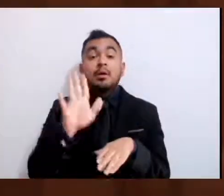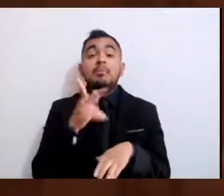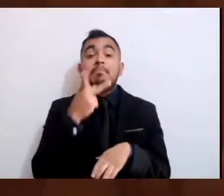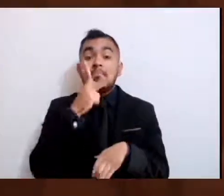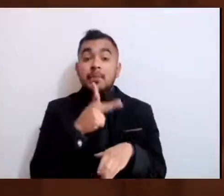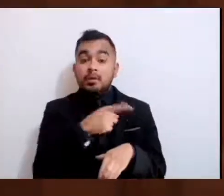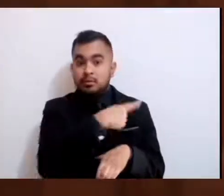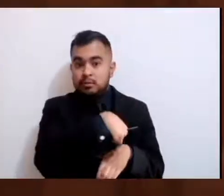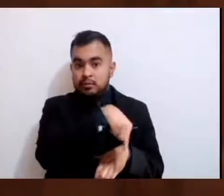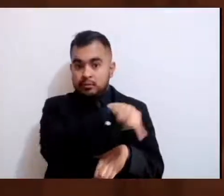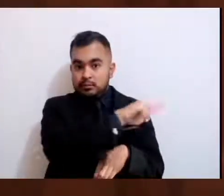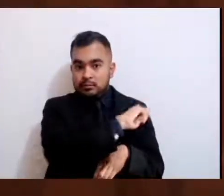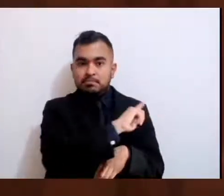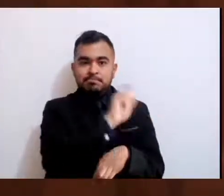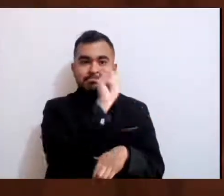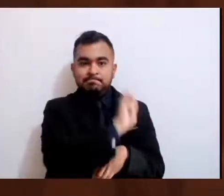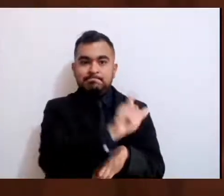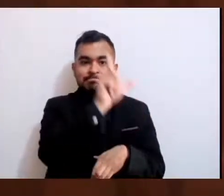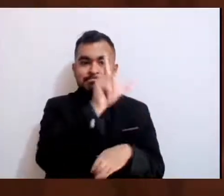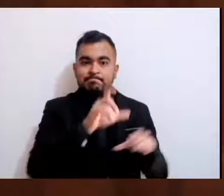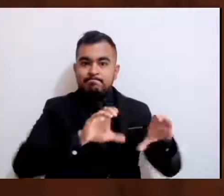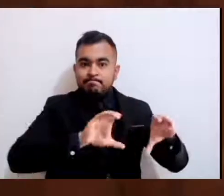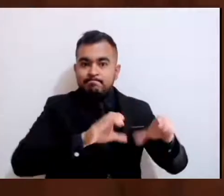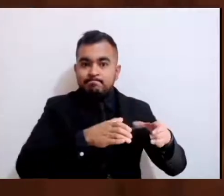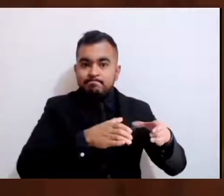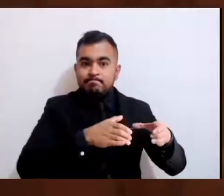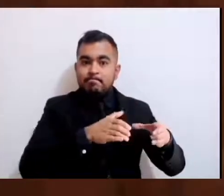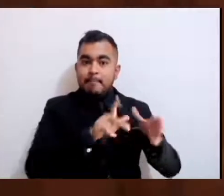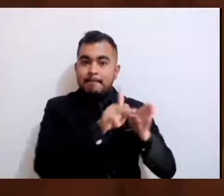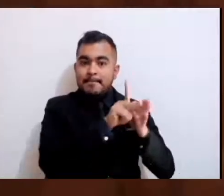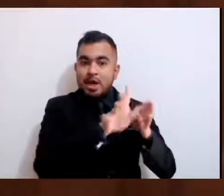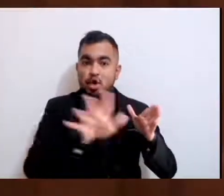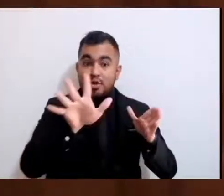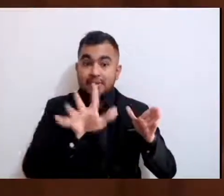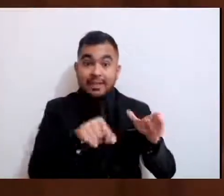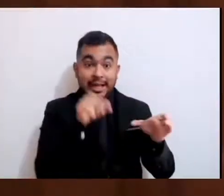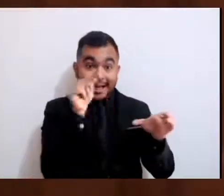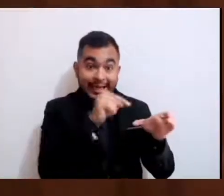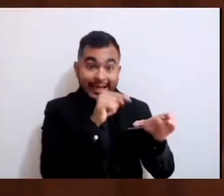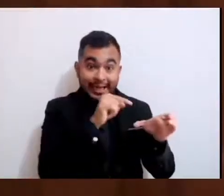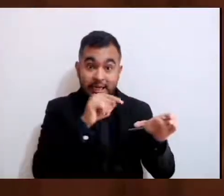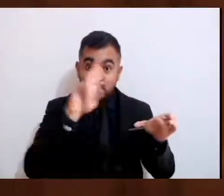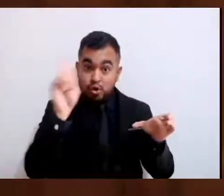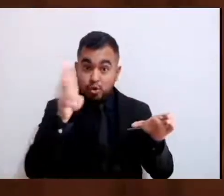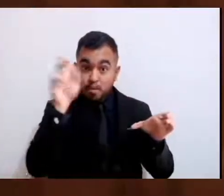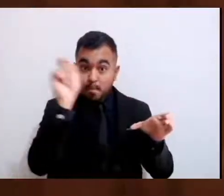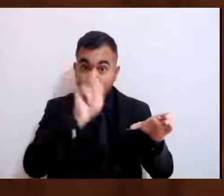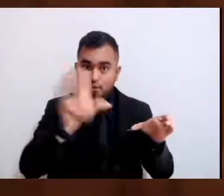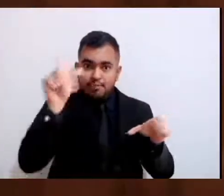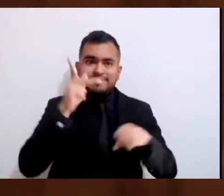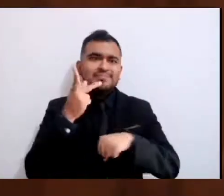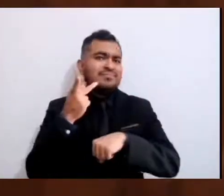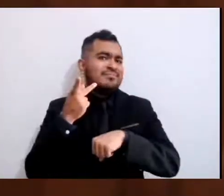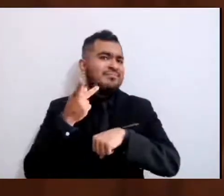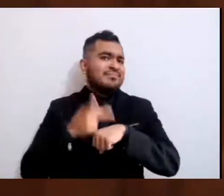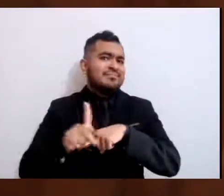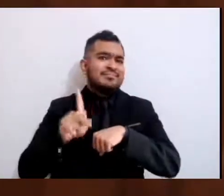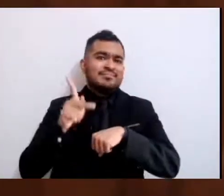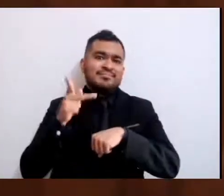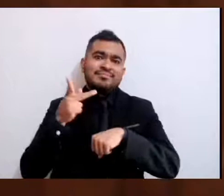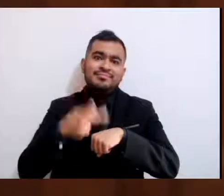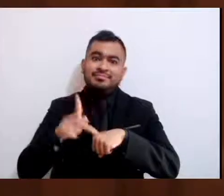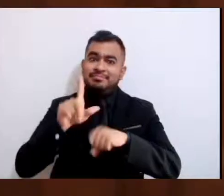se ha vuelto una profesión de alto riesgo en todo el país.